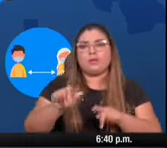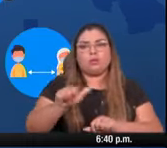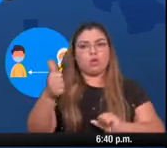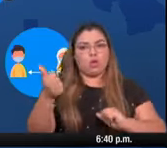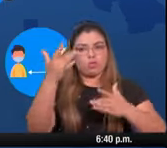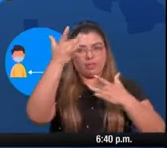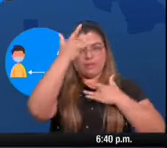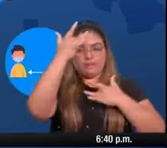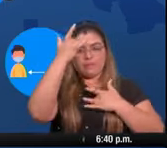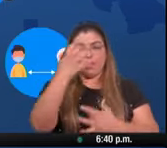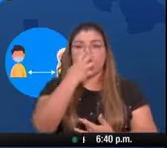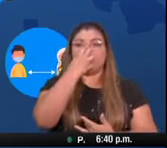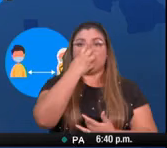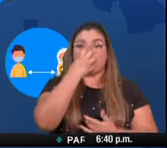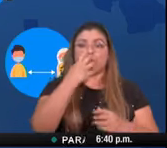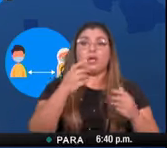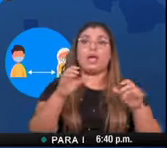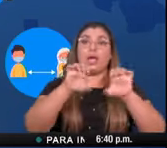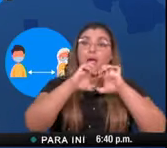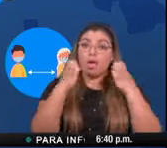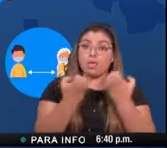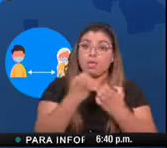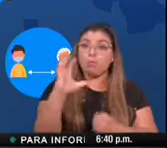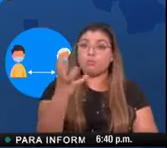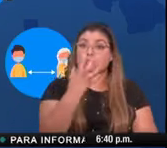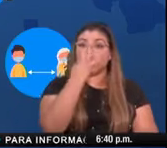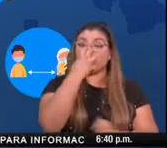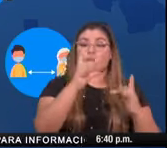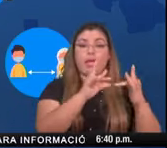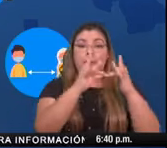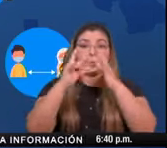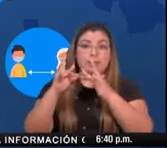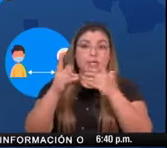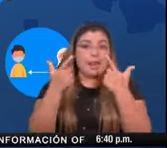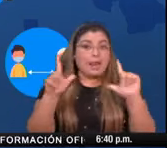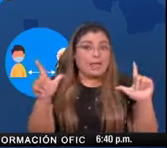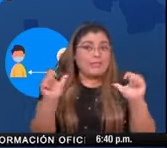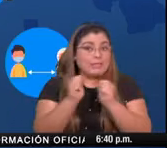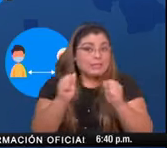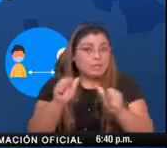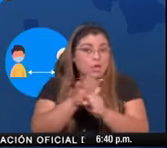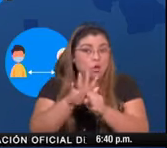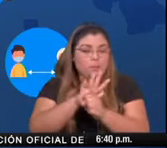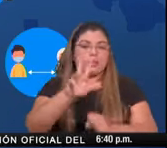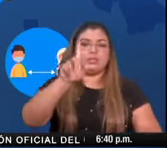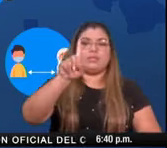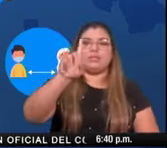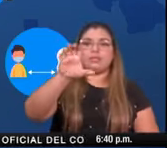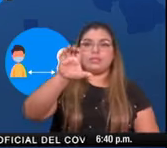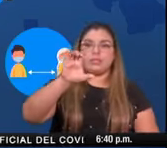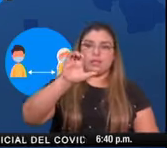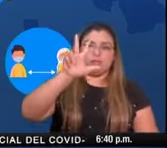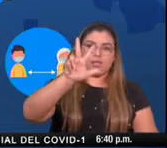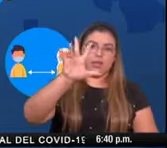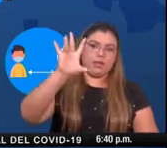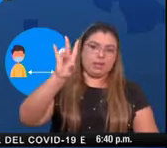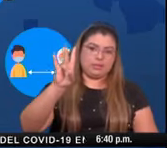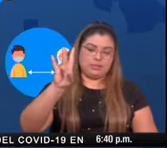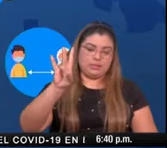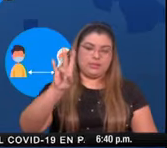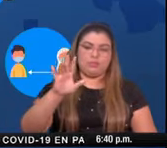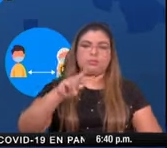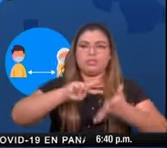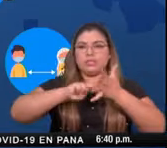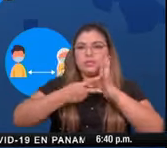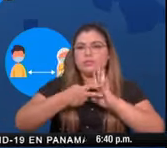y tenemos disponibles listos para cualquier emergencia 137 ventiladores que es